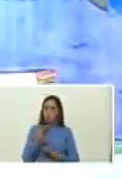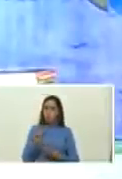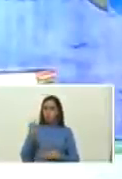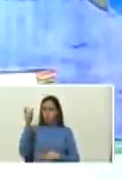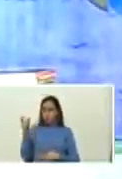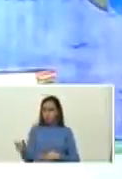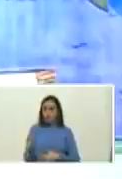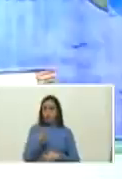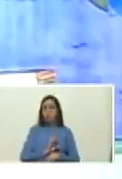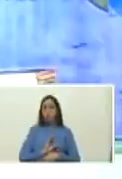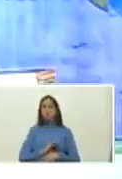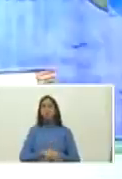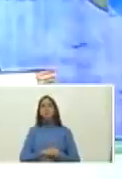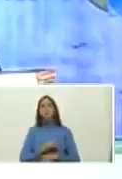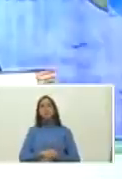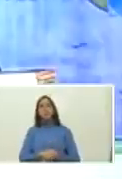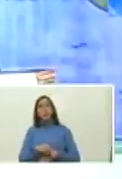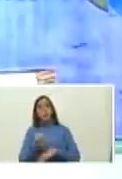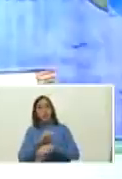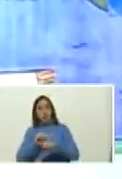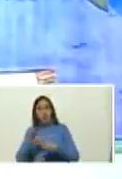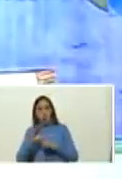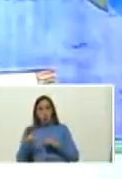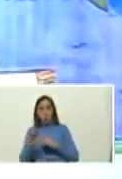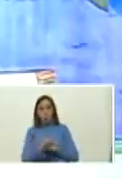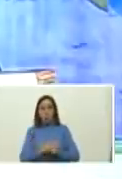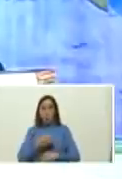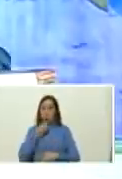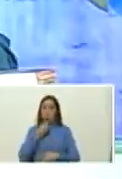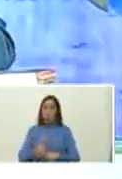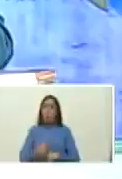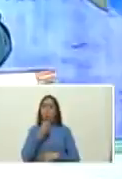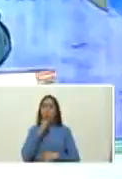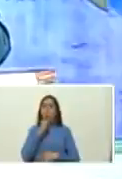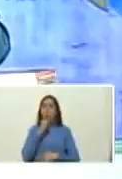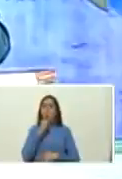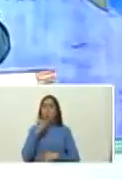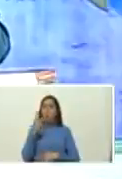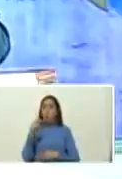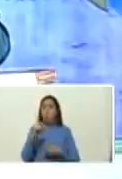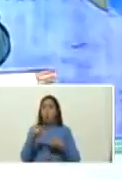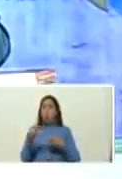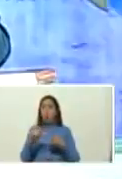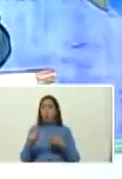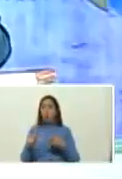bueno noticias buenas quedan dos semanas